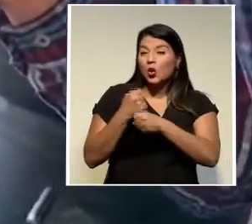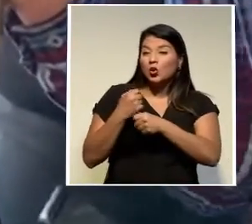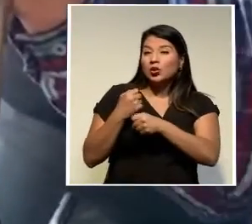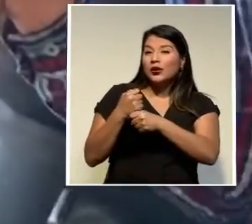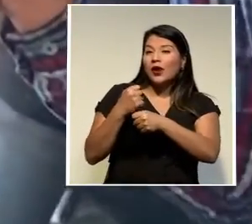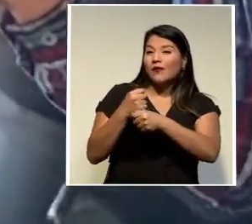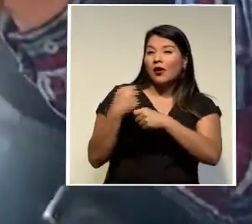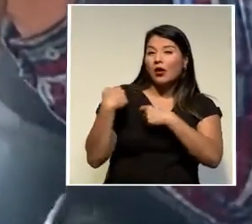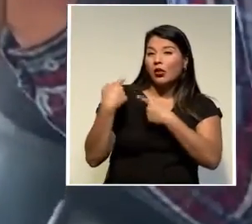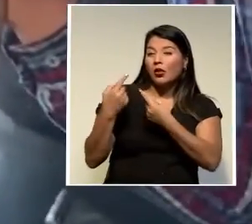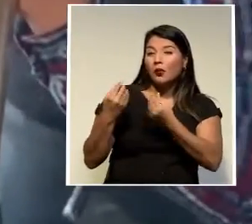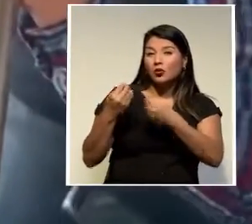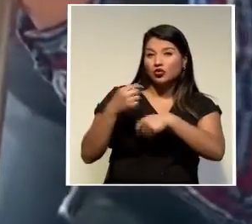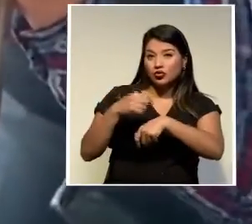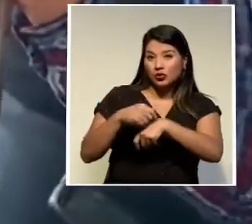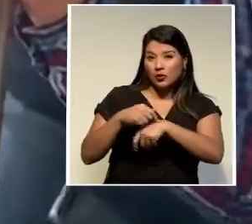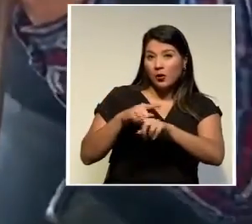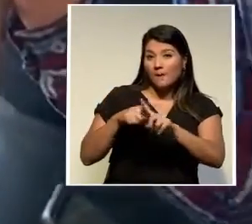pero ya